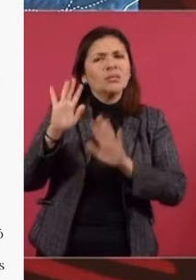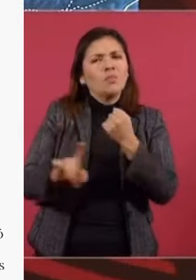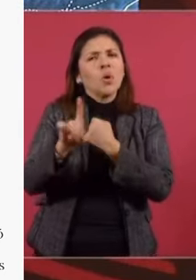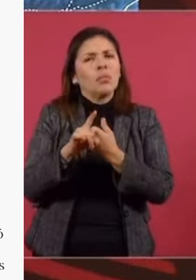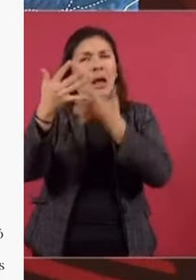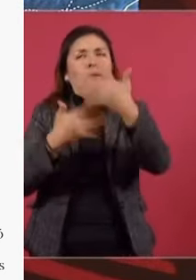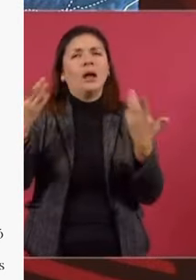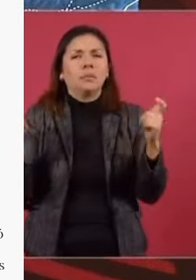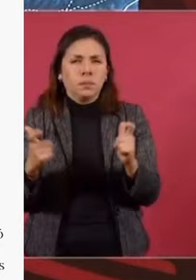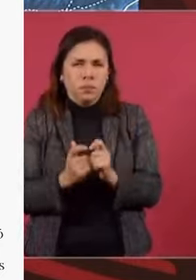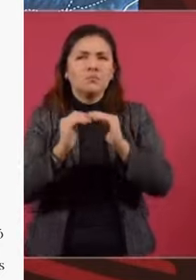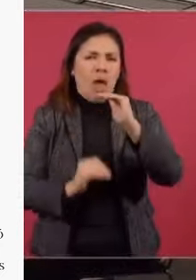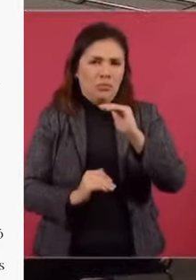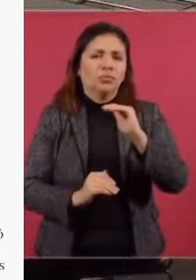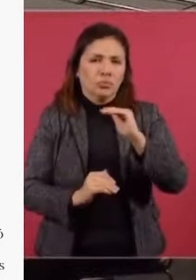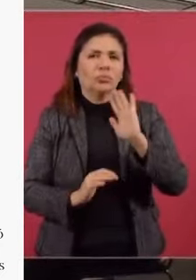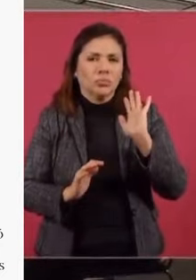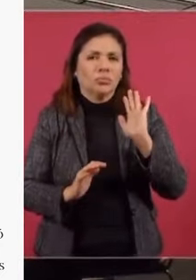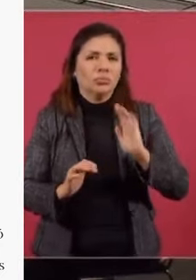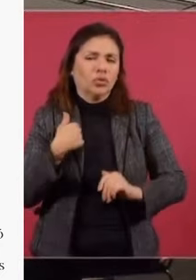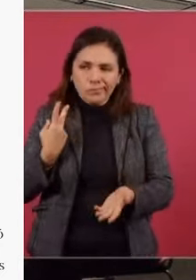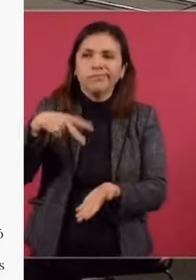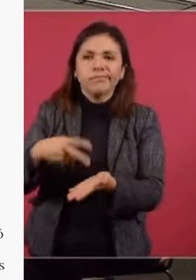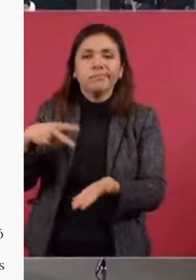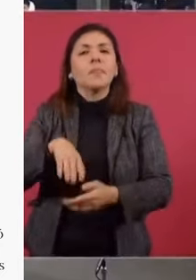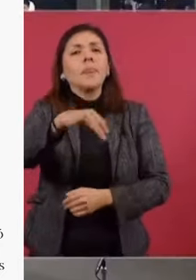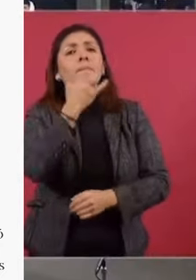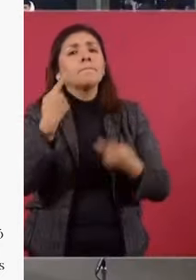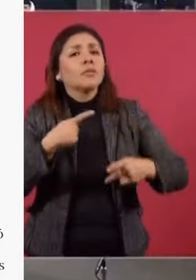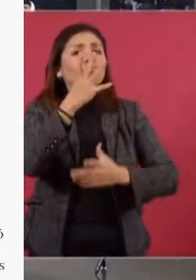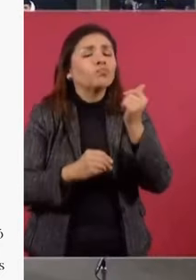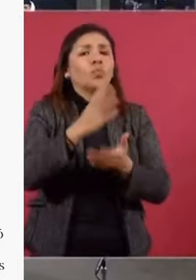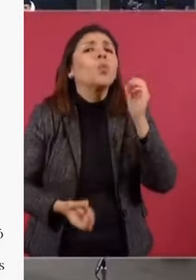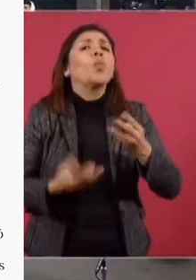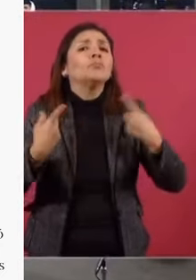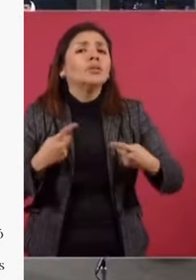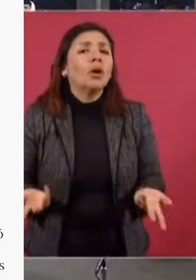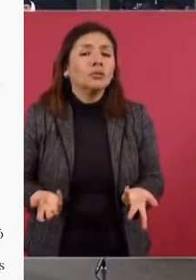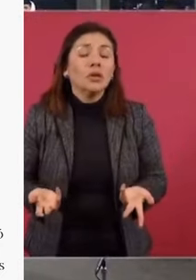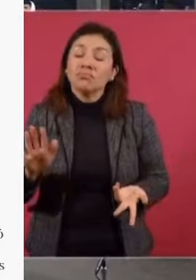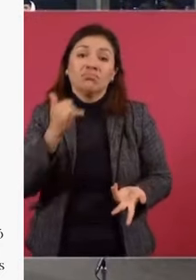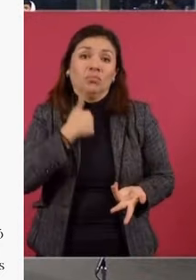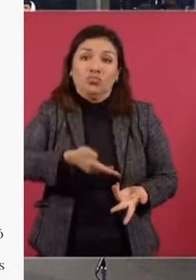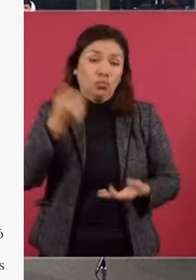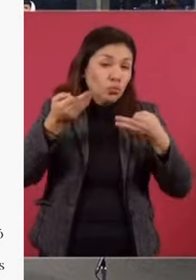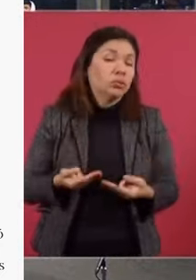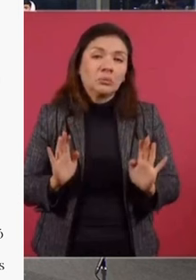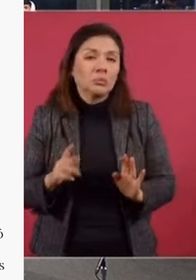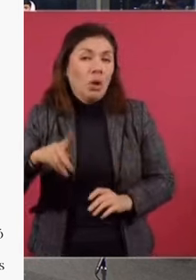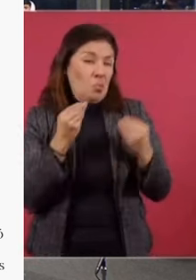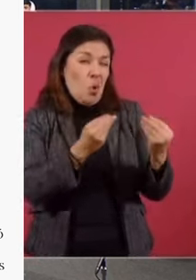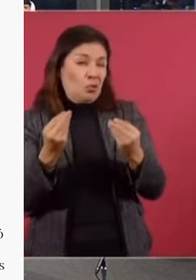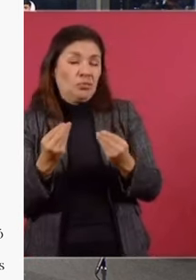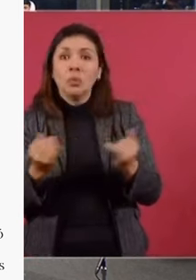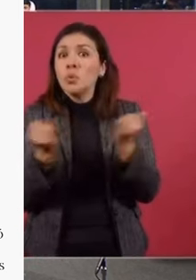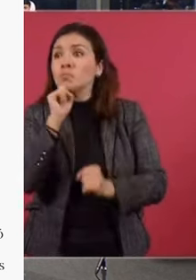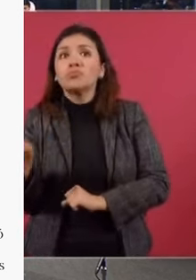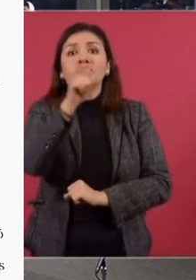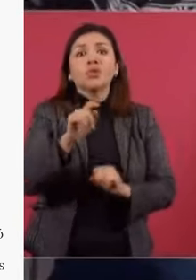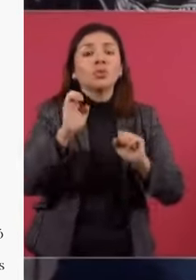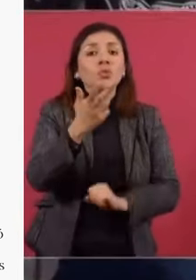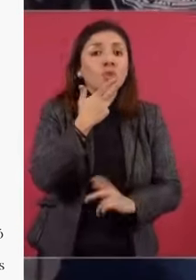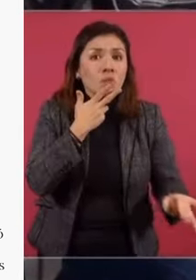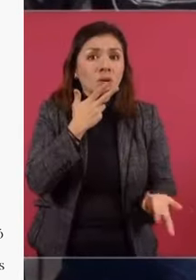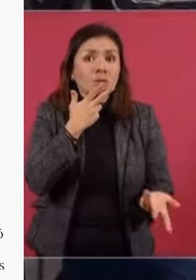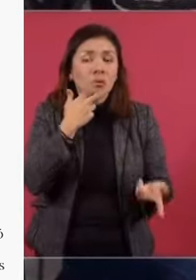bastante la situación. Bastante. Y tenemos presencia. ¿Cómo cuánta gente se ha ido? ¿O se ha tenido que ir? No, no tengo el dato, pero no es significativo. Está igual que Chihuahua, ya ve que